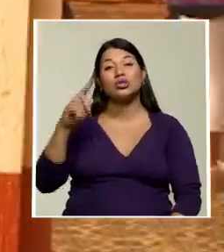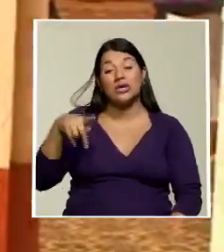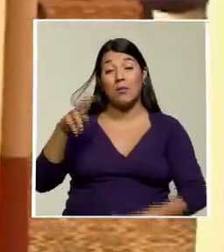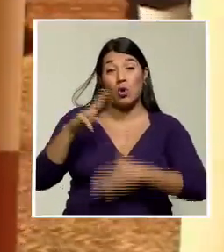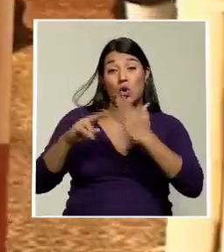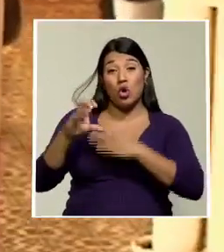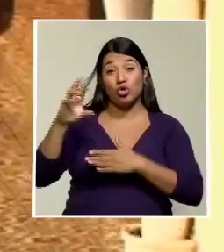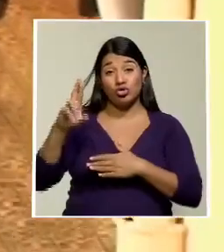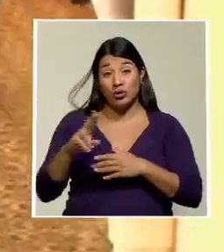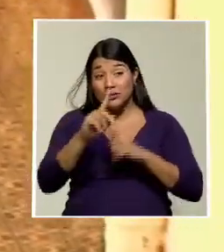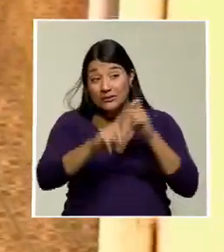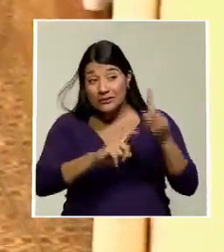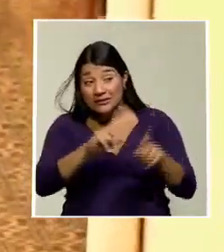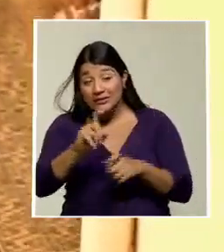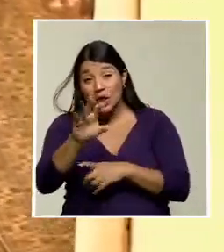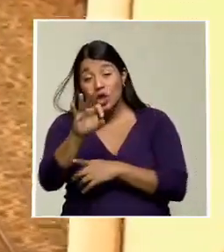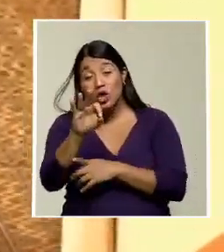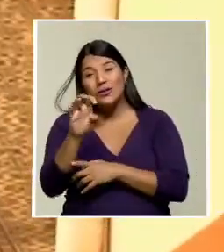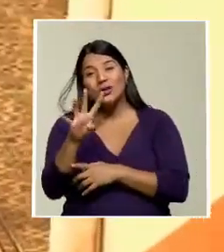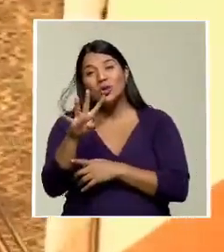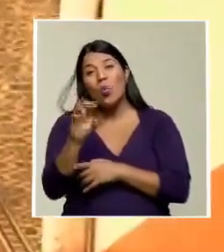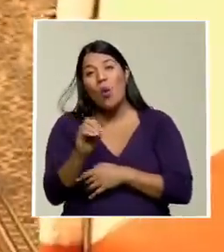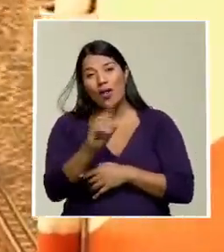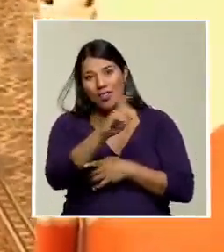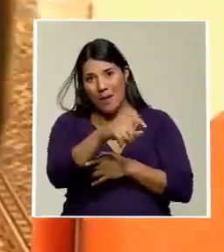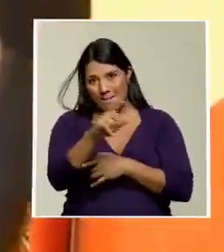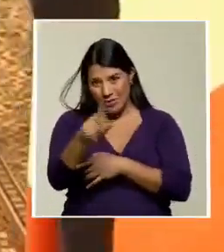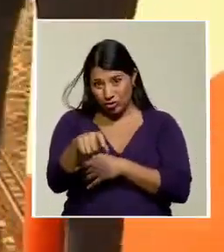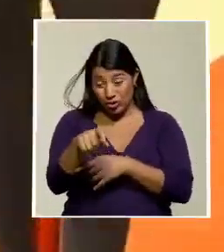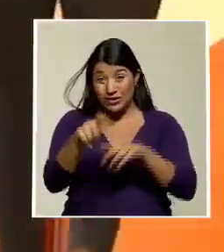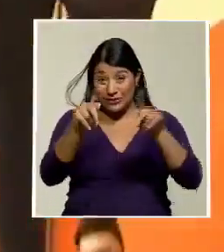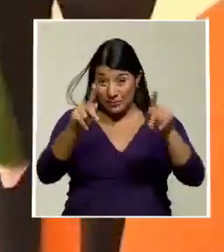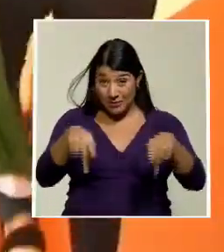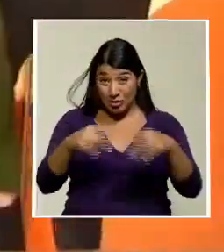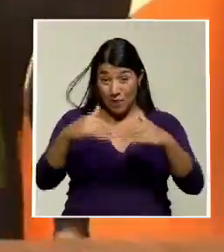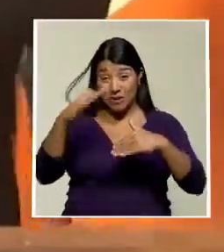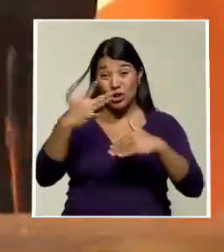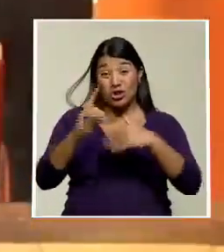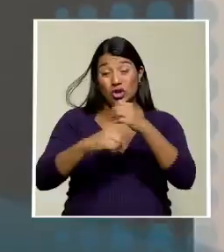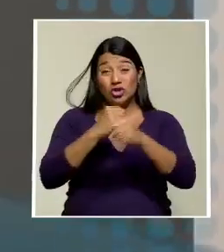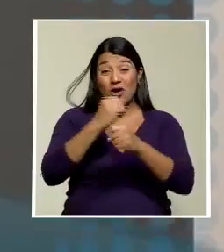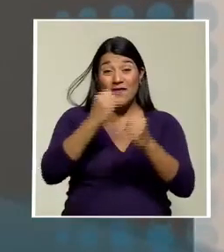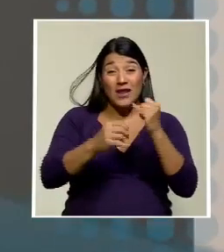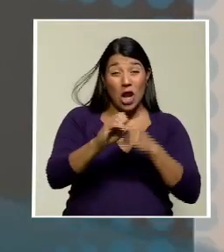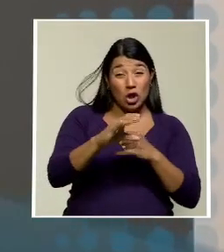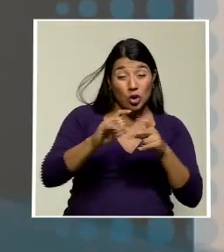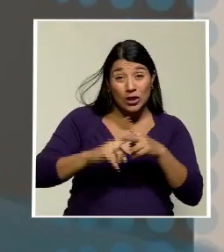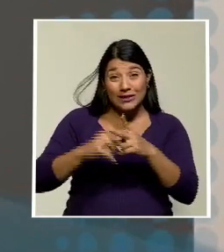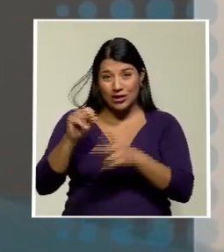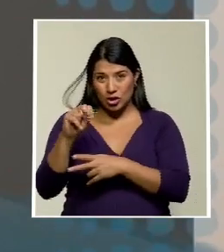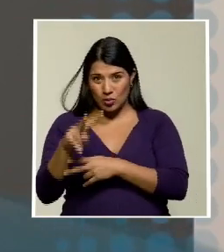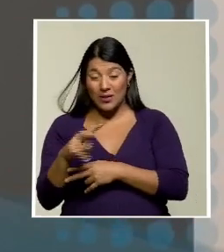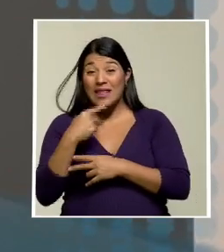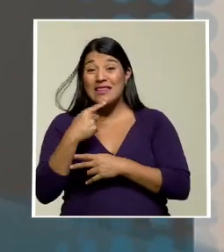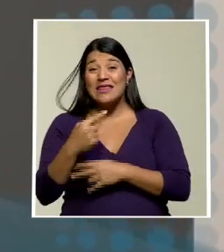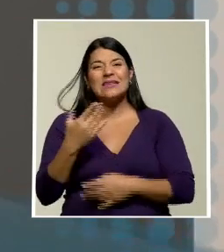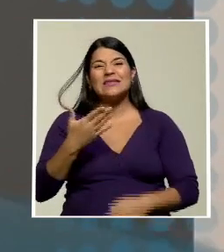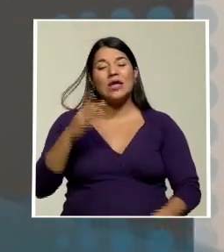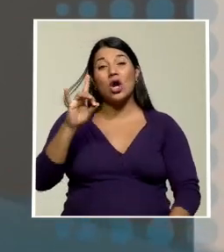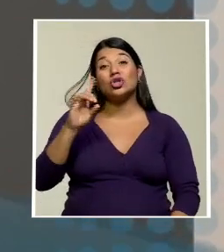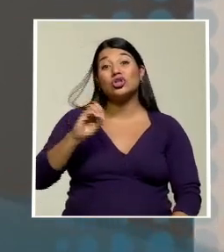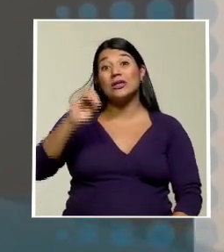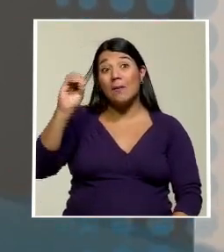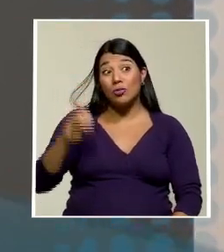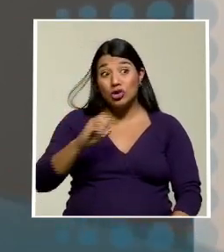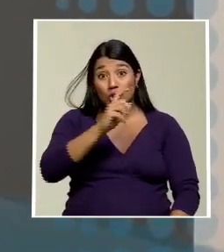940 entrevistas a personas mayores de edad entre finales de octubre e inicios de noviembre. Los resultados señalan que un 80% de